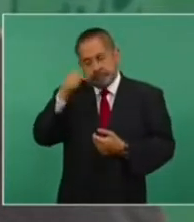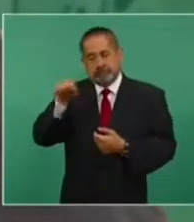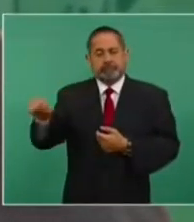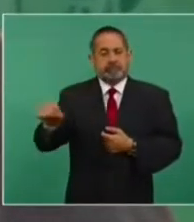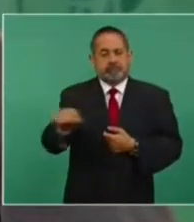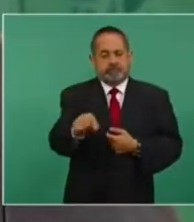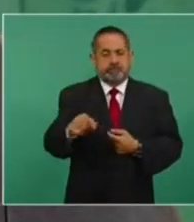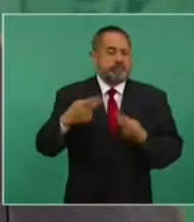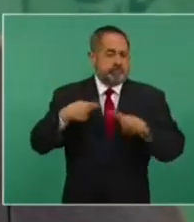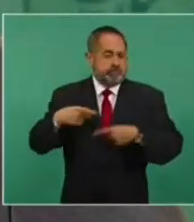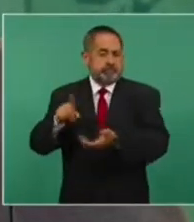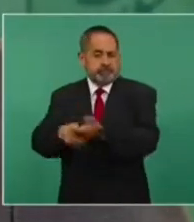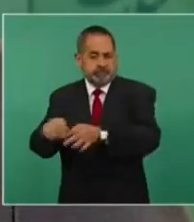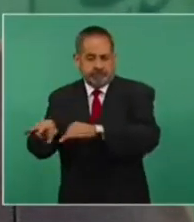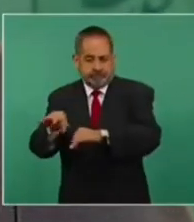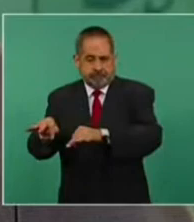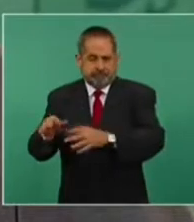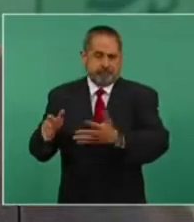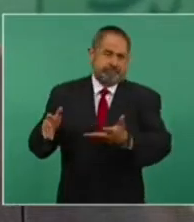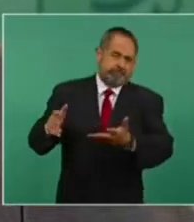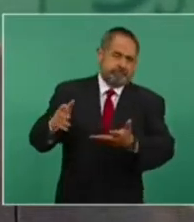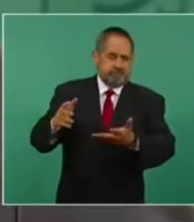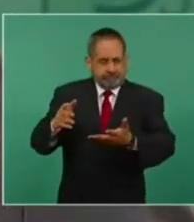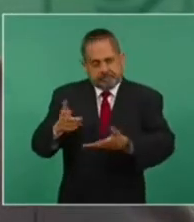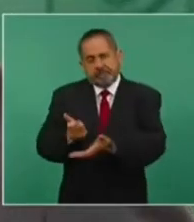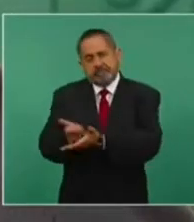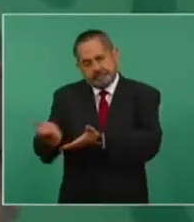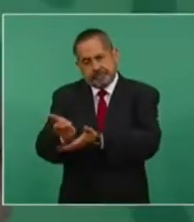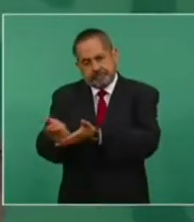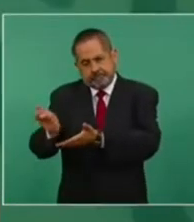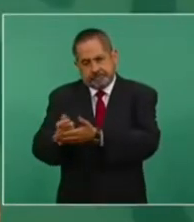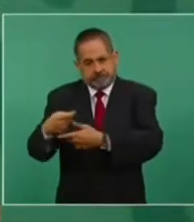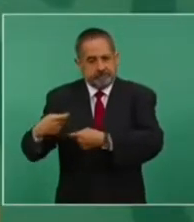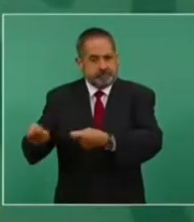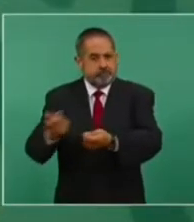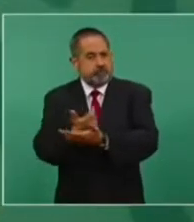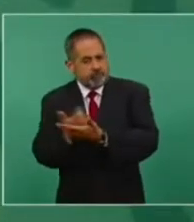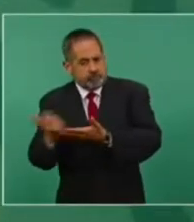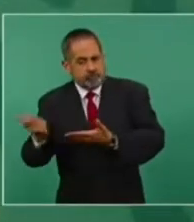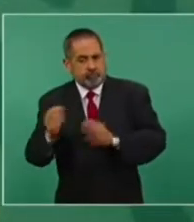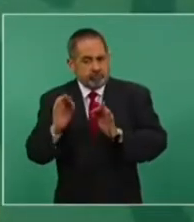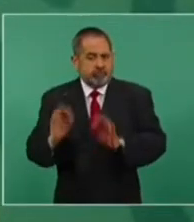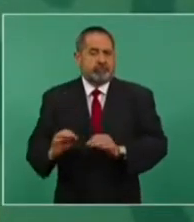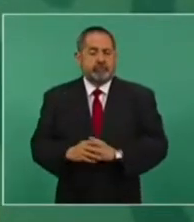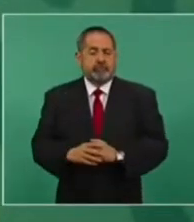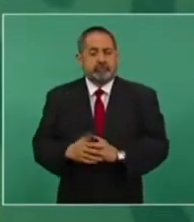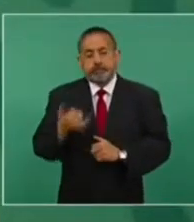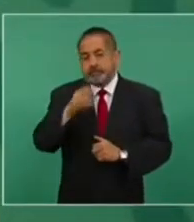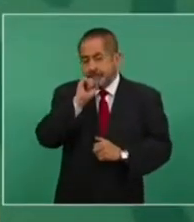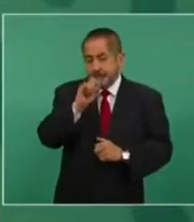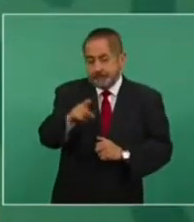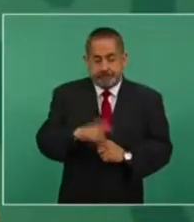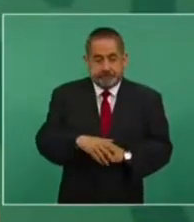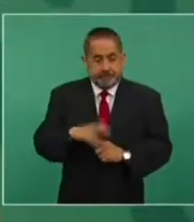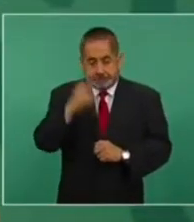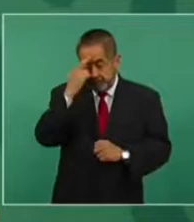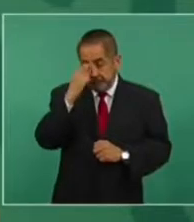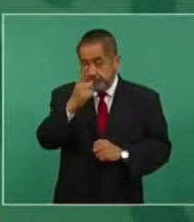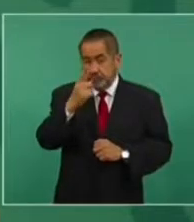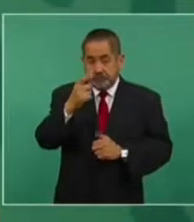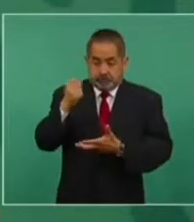básicamente, cuidando también que el dinero que se les